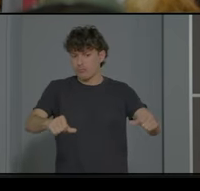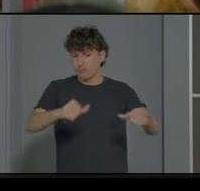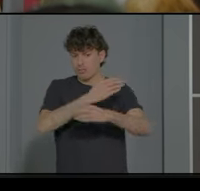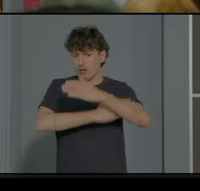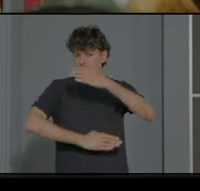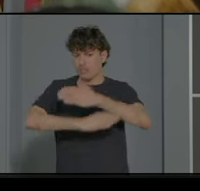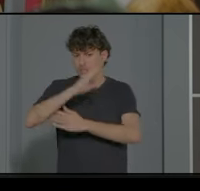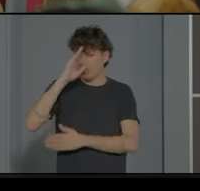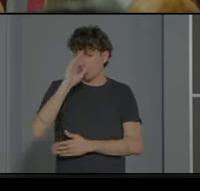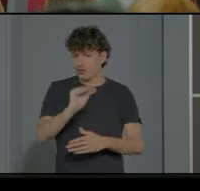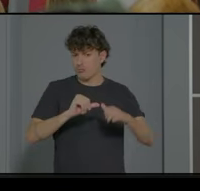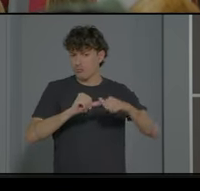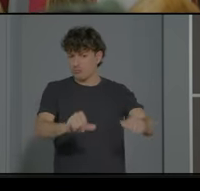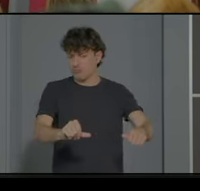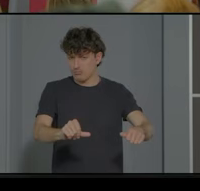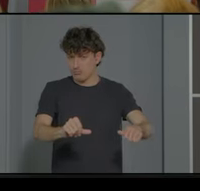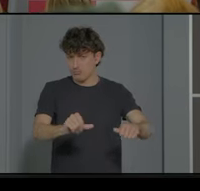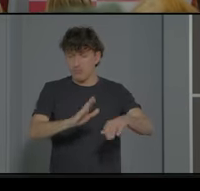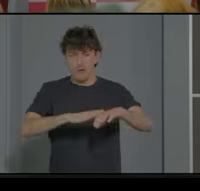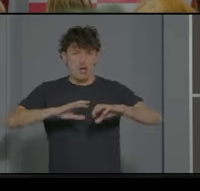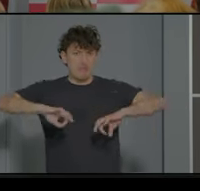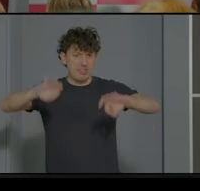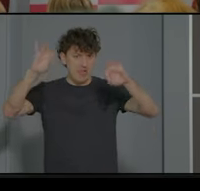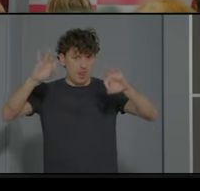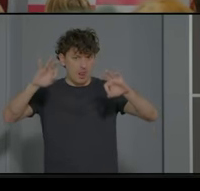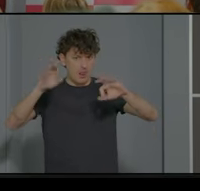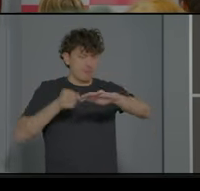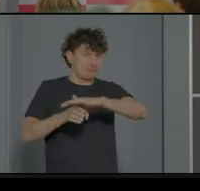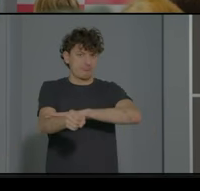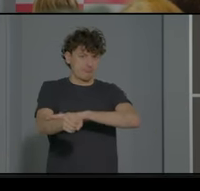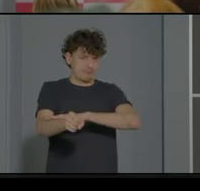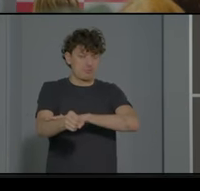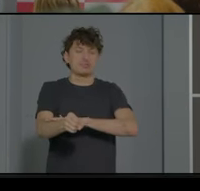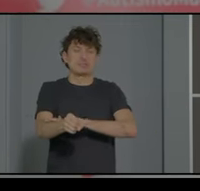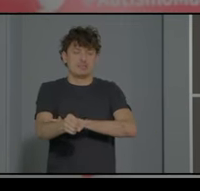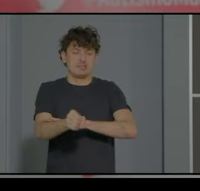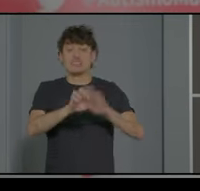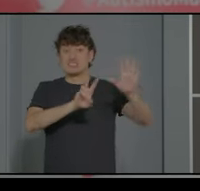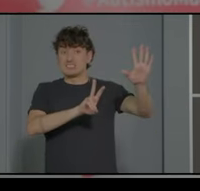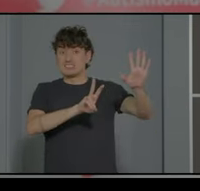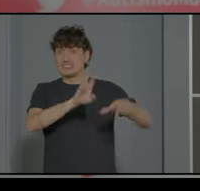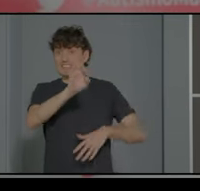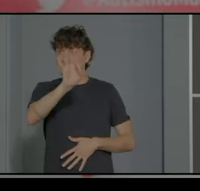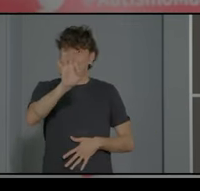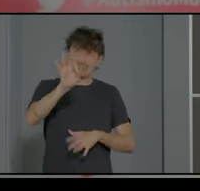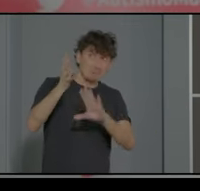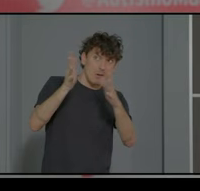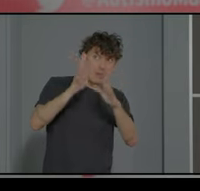intelectual para modalidad especial tengamos en cuenta claro que es que el 70 se nos queda por aquí